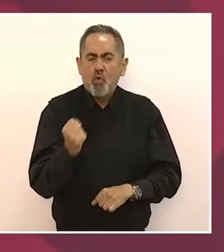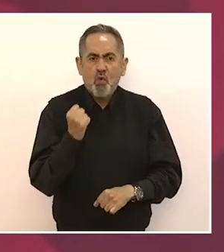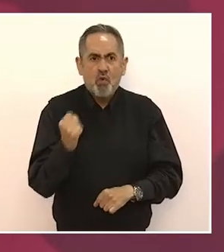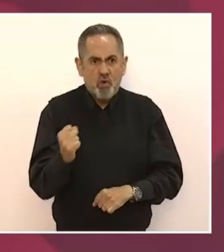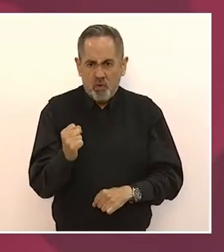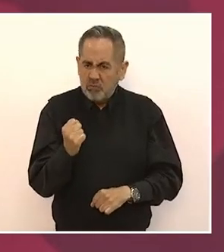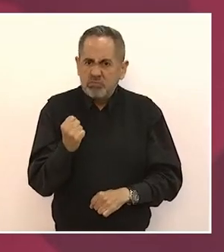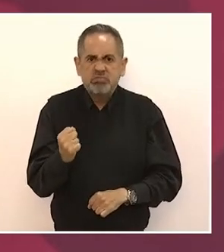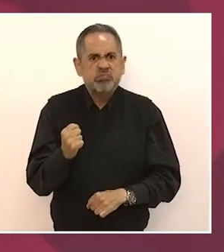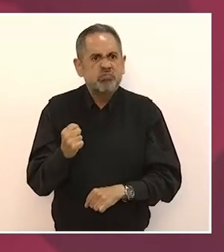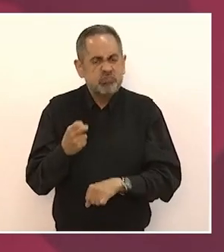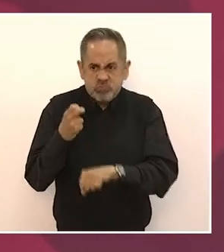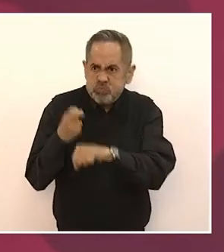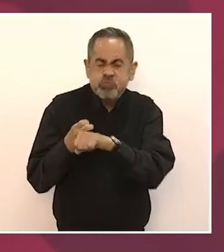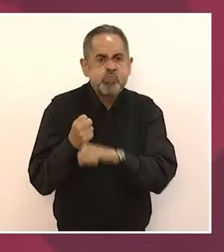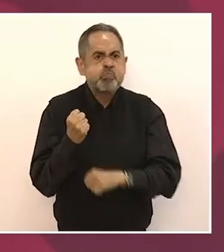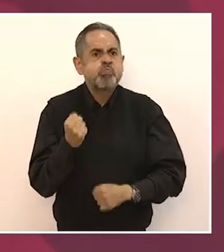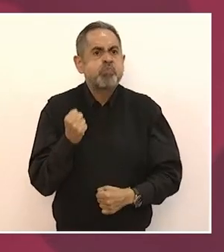duro, enérgico,